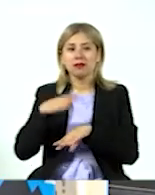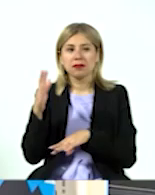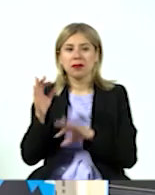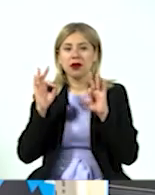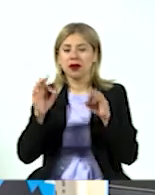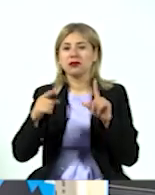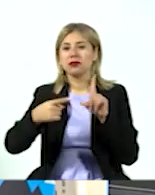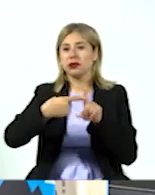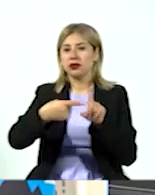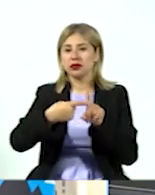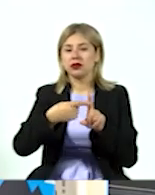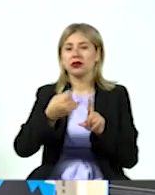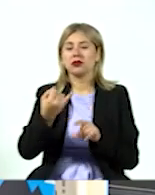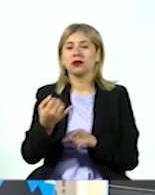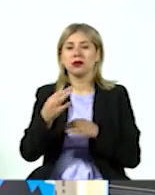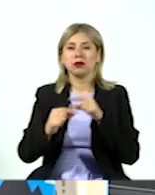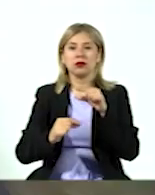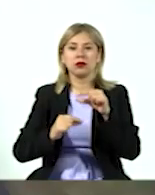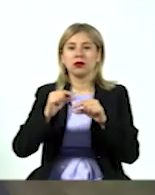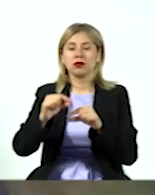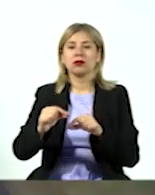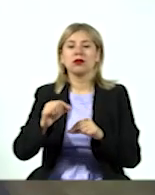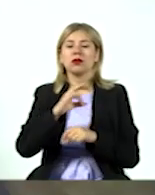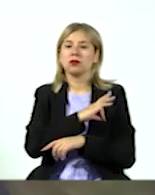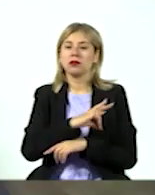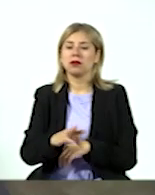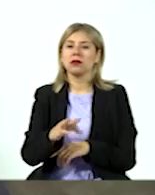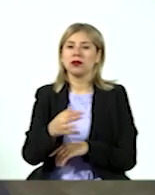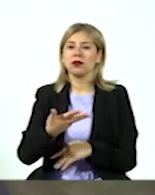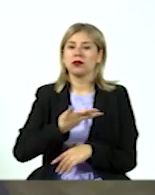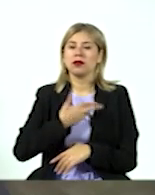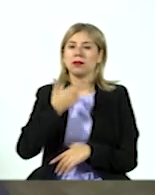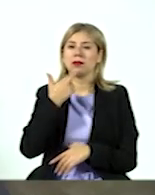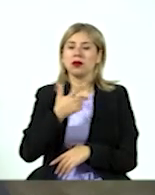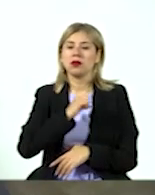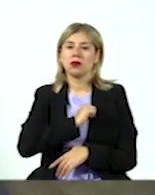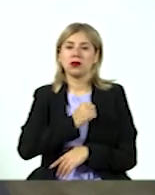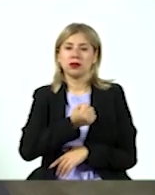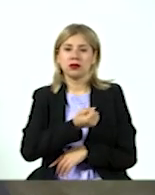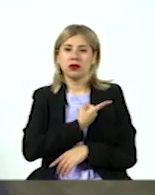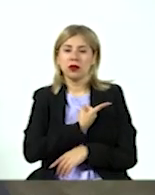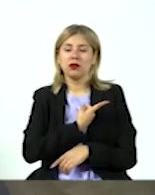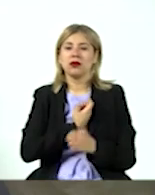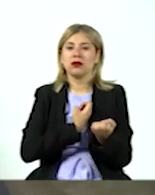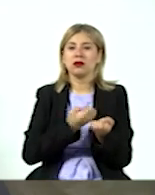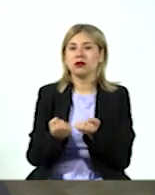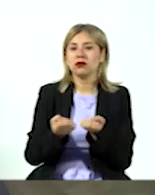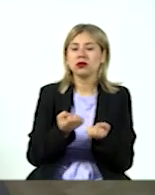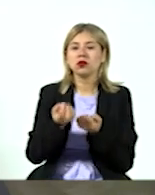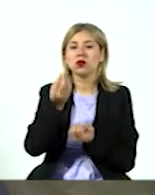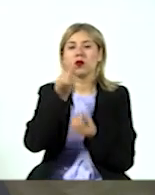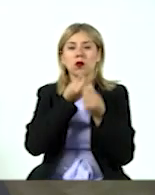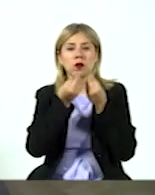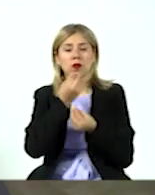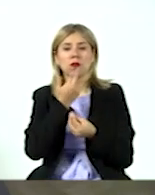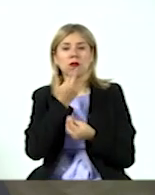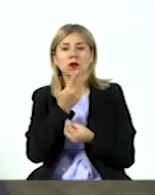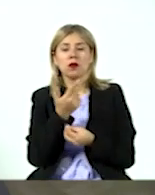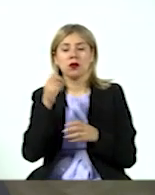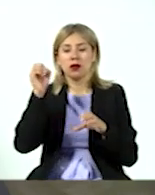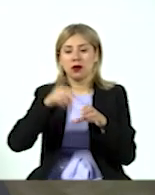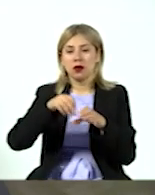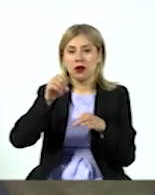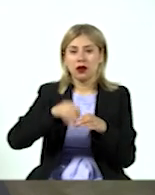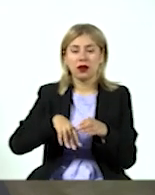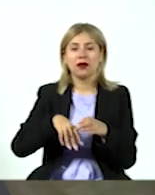positivos, donde poco a poco empieza una ruta para tener una mejor salud, para que haga ejercicio, coma mejor, ahorre, por supuesto, el